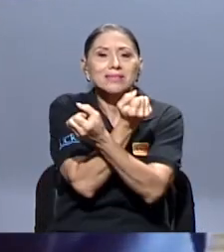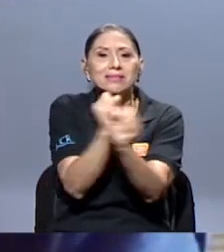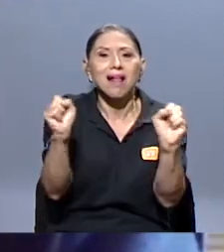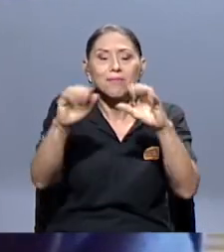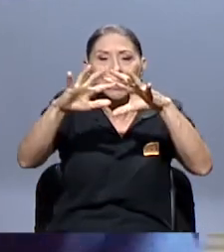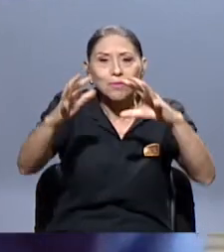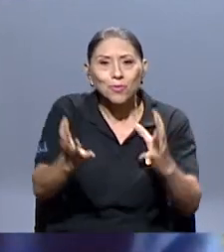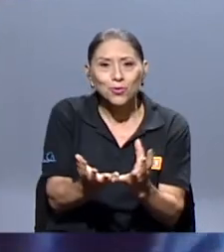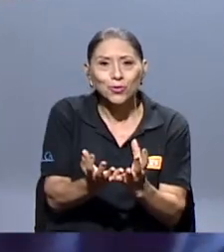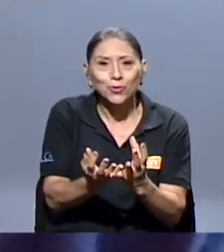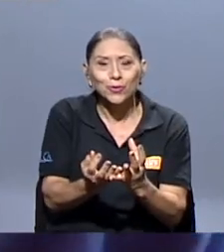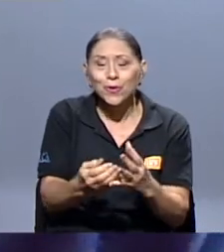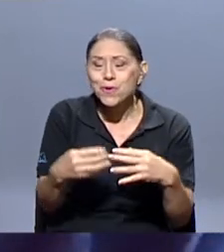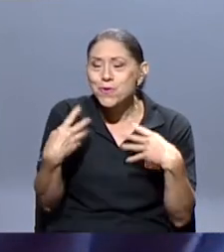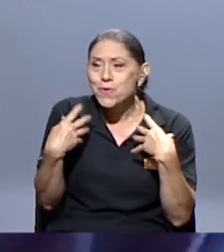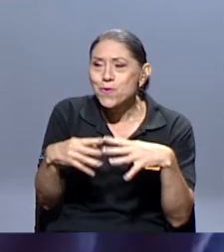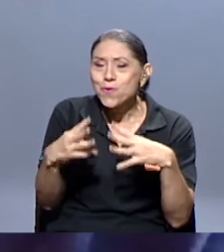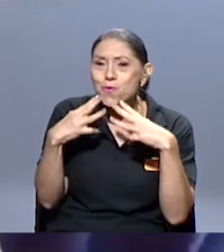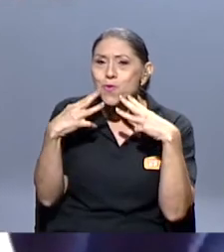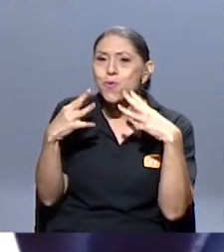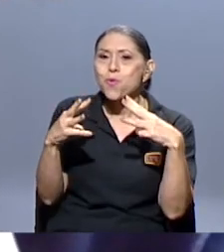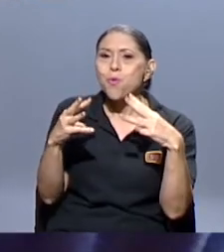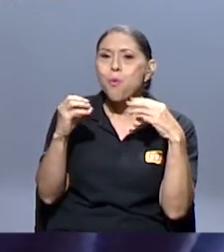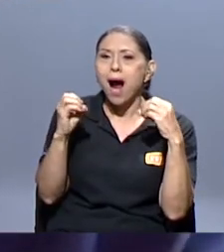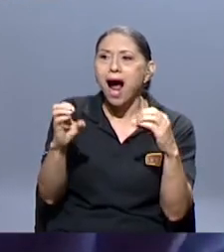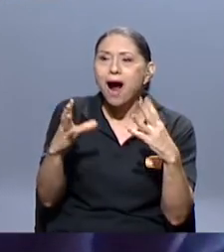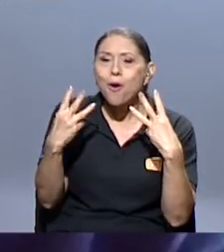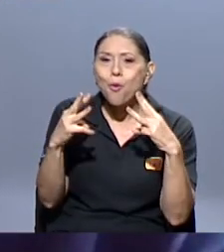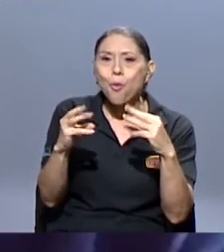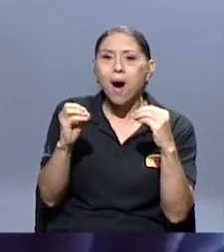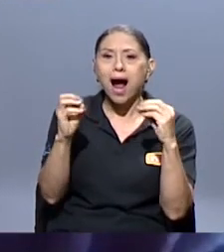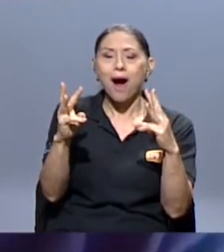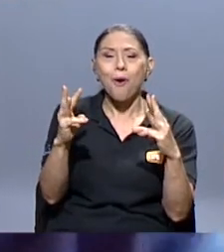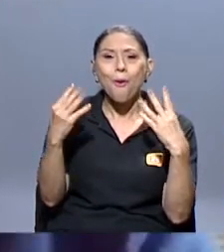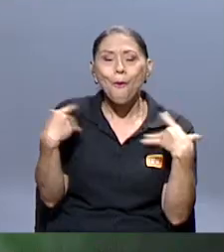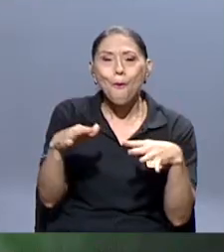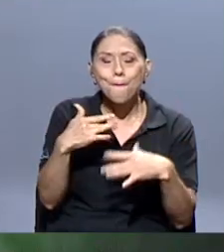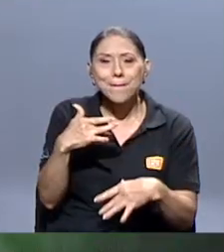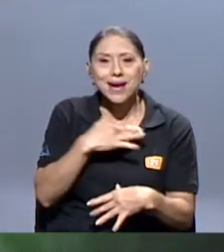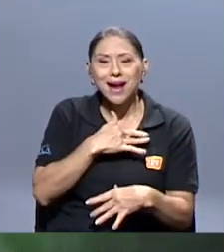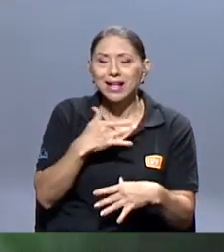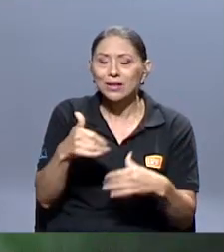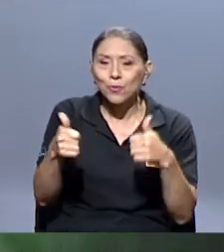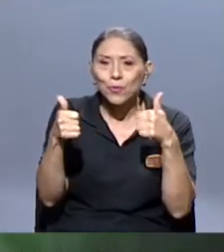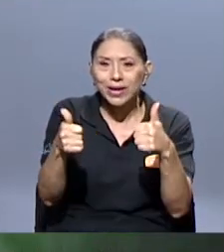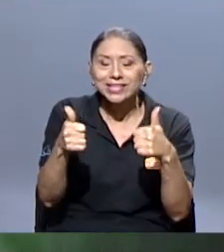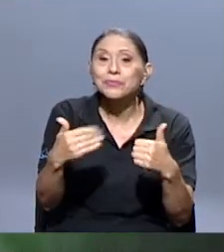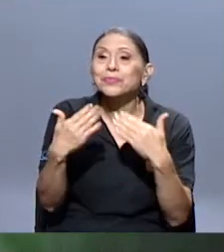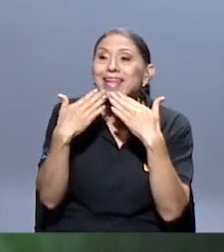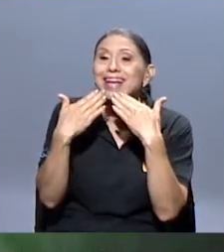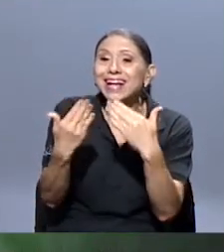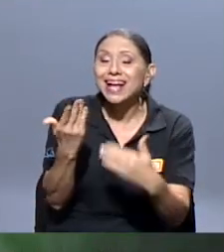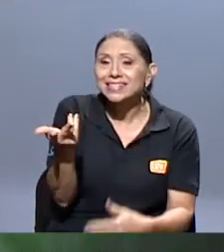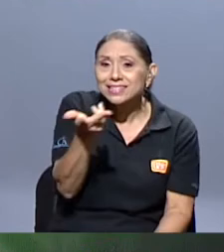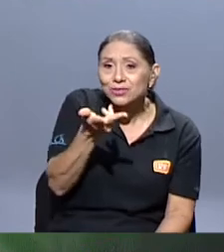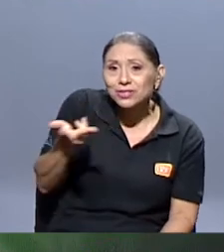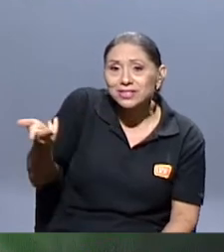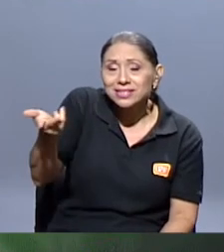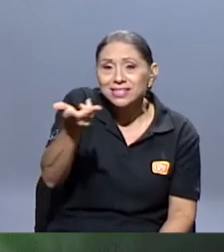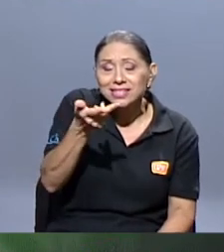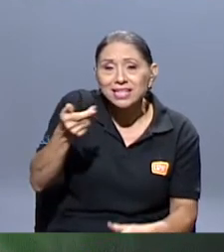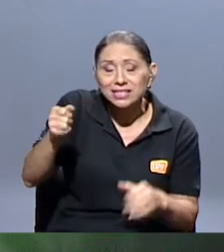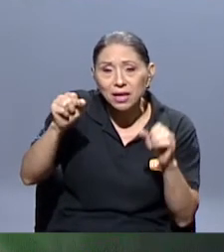mundo. Guau, guau, me encantó. Buenísimo, buenísimo. Pues bueno, muchas gracias a ustedes tres por hacer